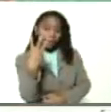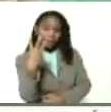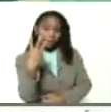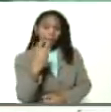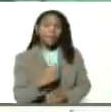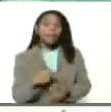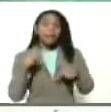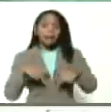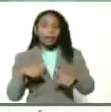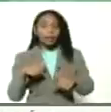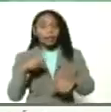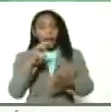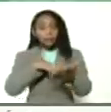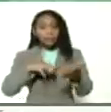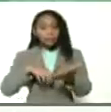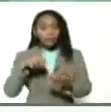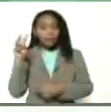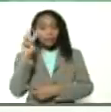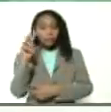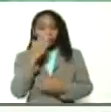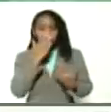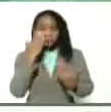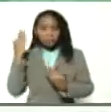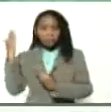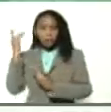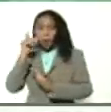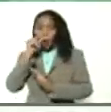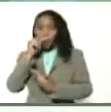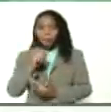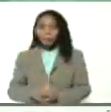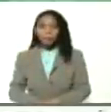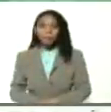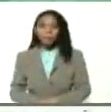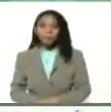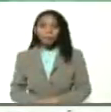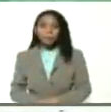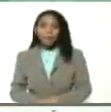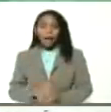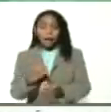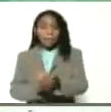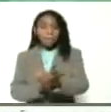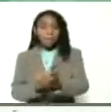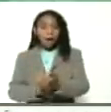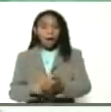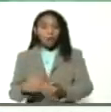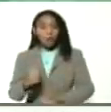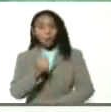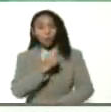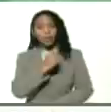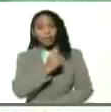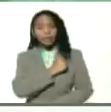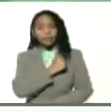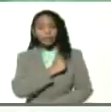Venezuela vamos a ver ahí está Pedro Malaber hermano cristiano Pedro Malaber